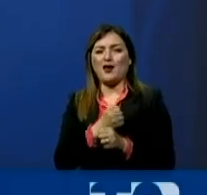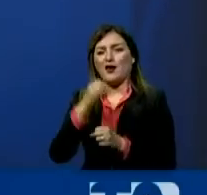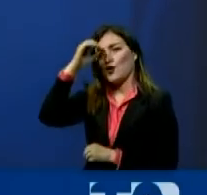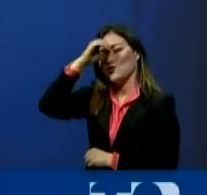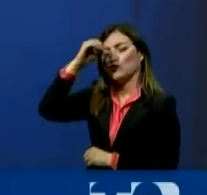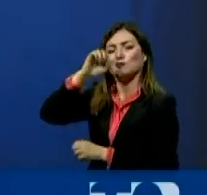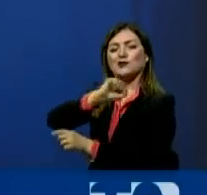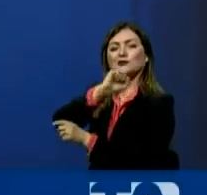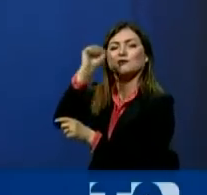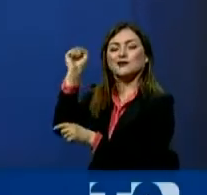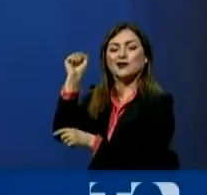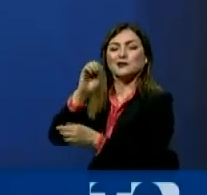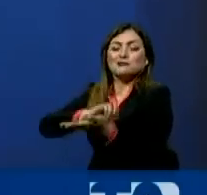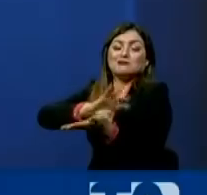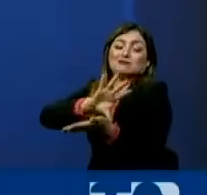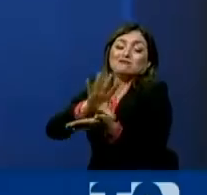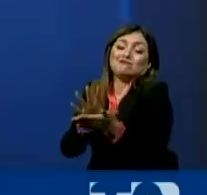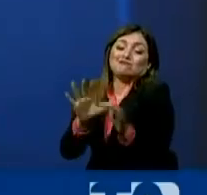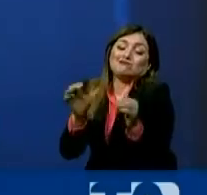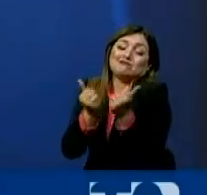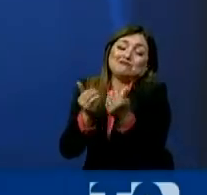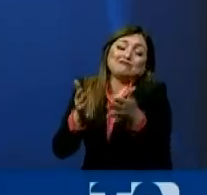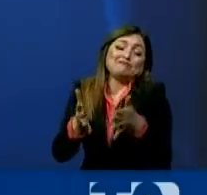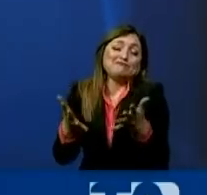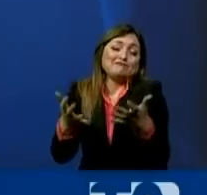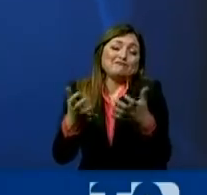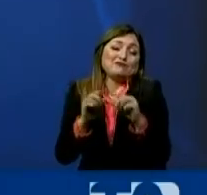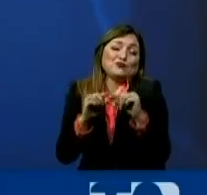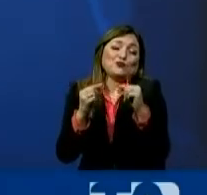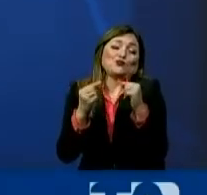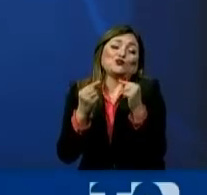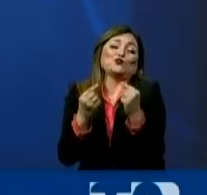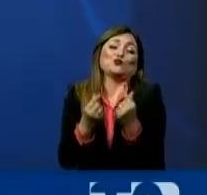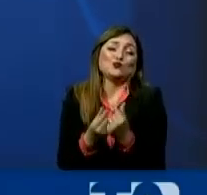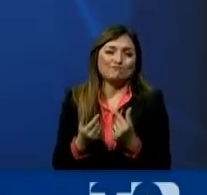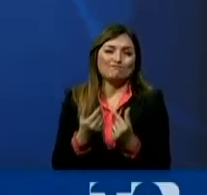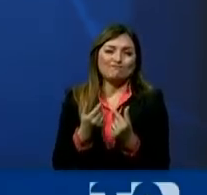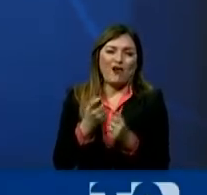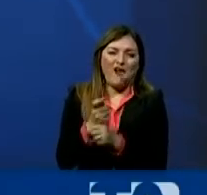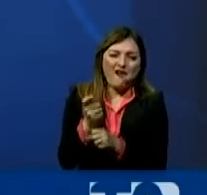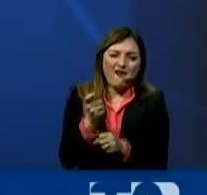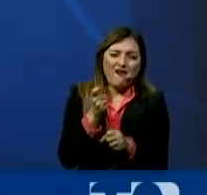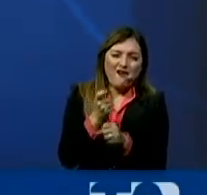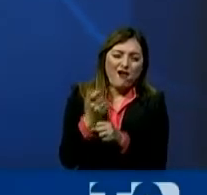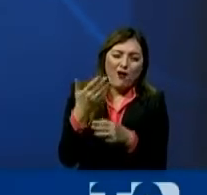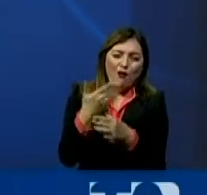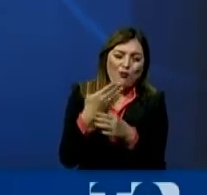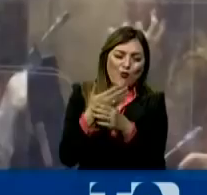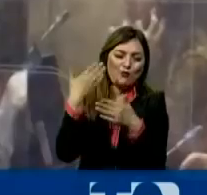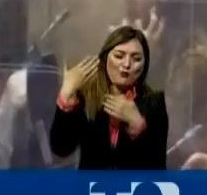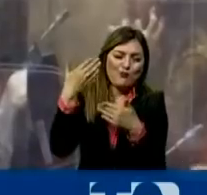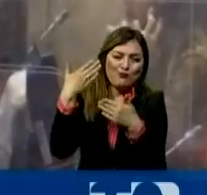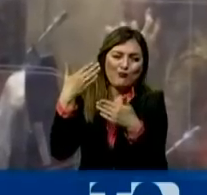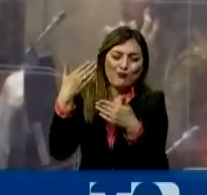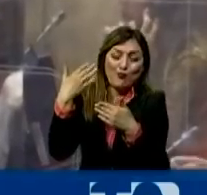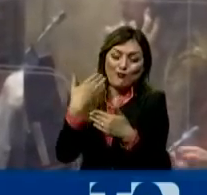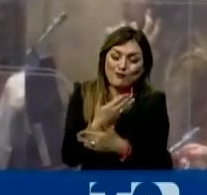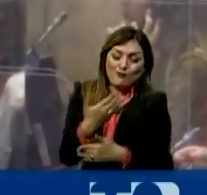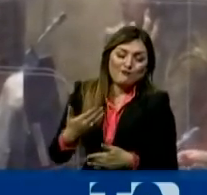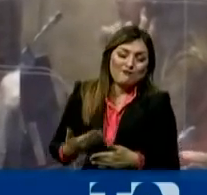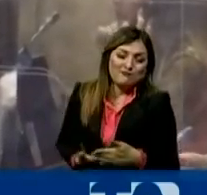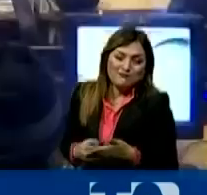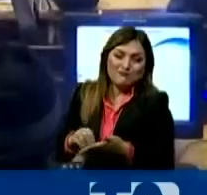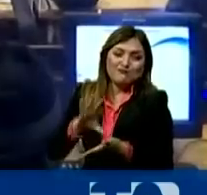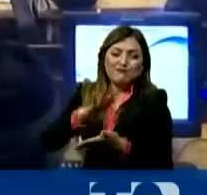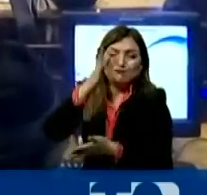parlamentario. O si no, serán asambleístas que están dentro de ese grupo que acosan políticamente a la presidenta de la Asamblea.